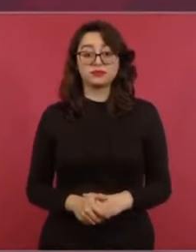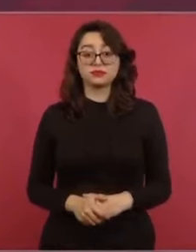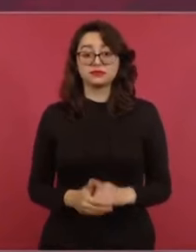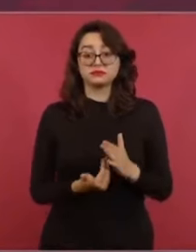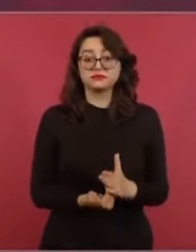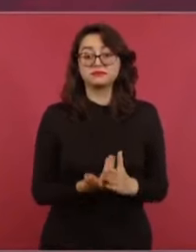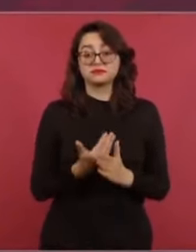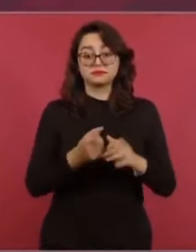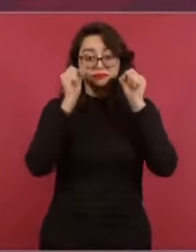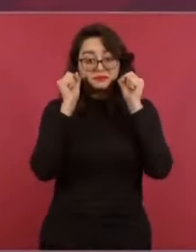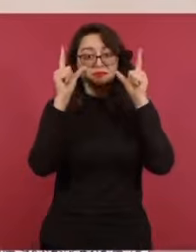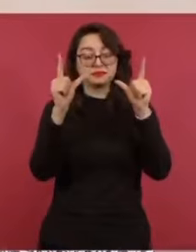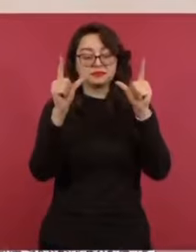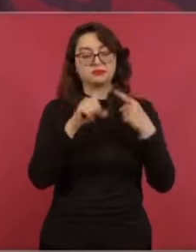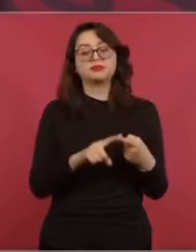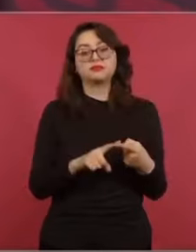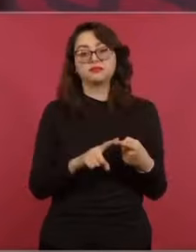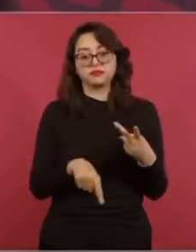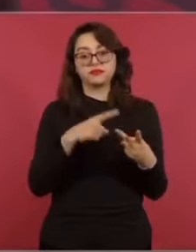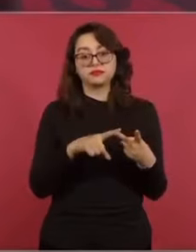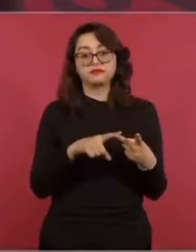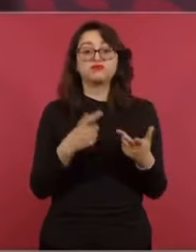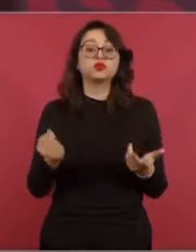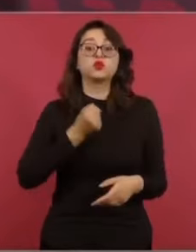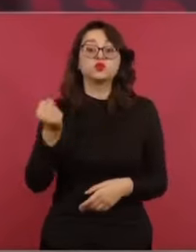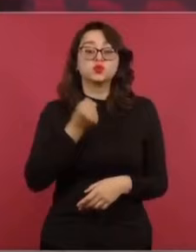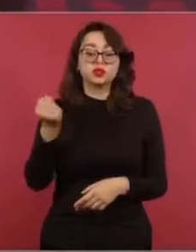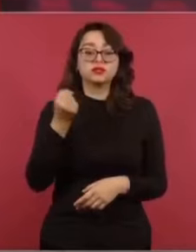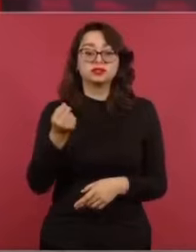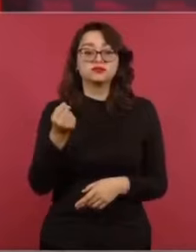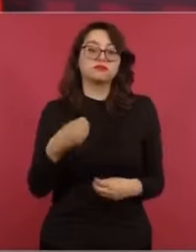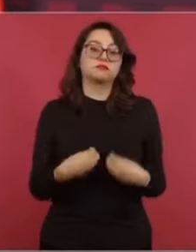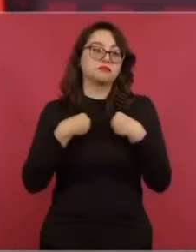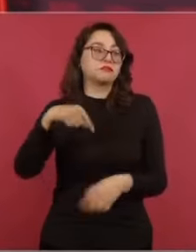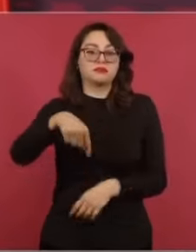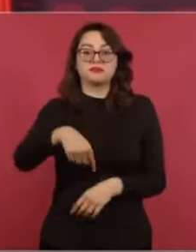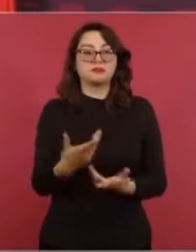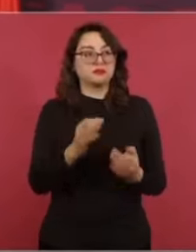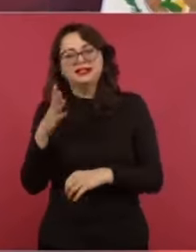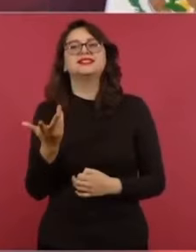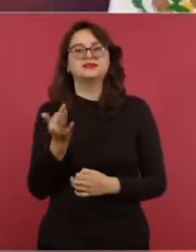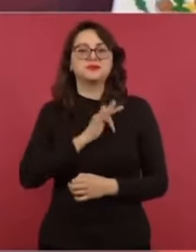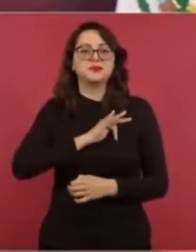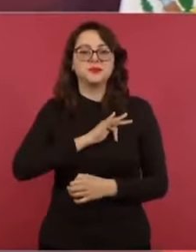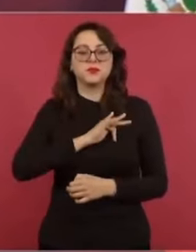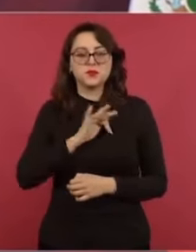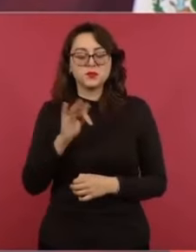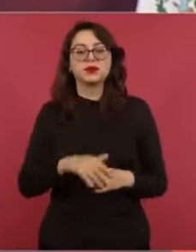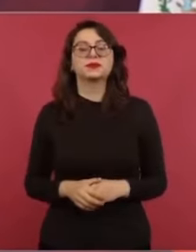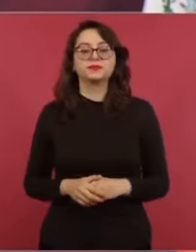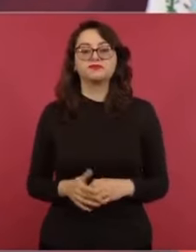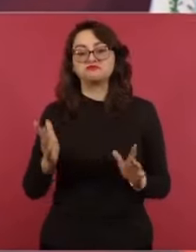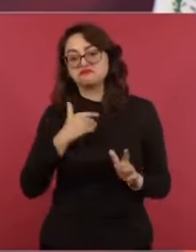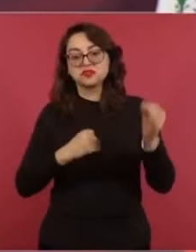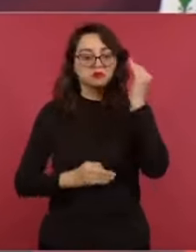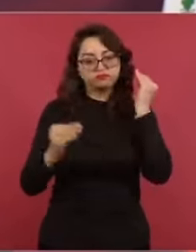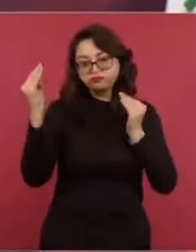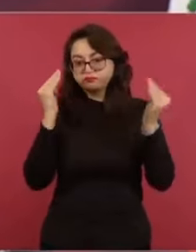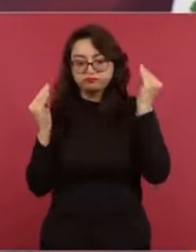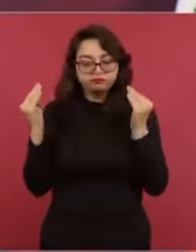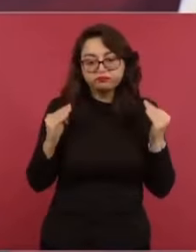Me levanto al cuarto para las cinco. Tengo la ventaja de vivir aquí. Ya entonces me arreglo